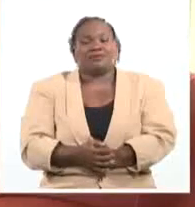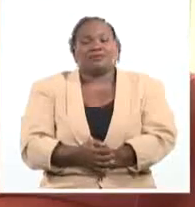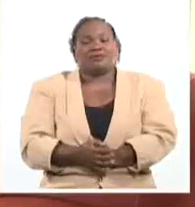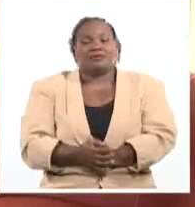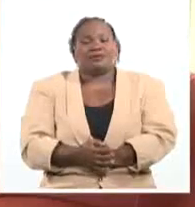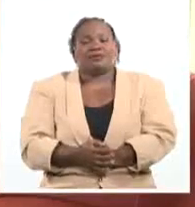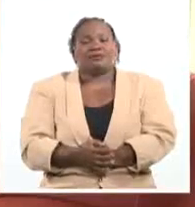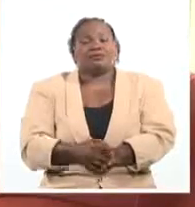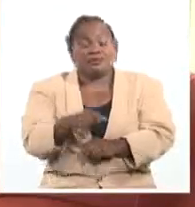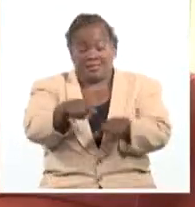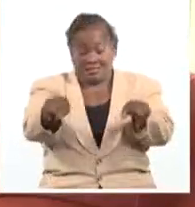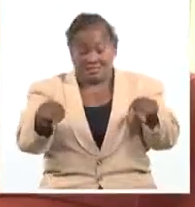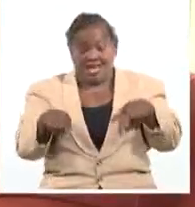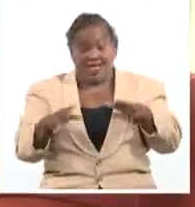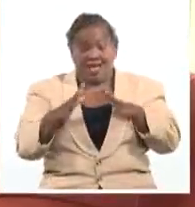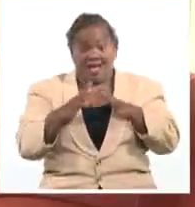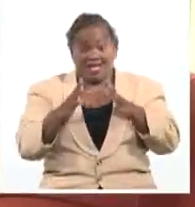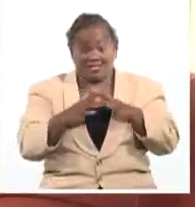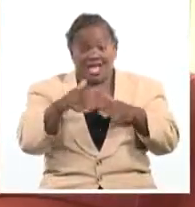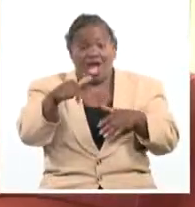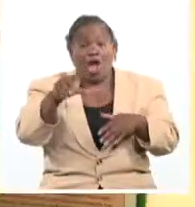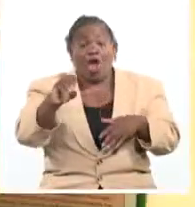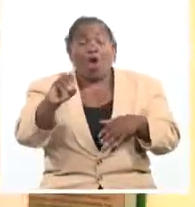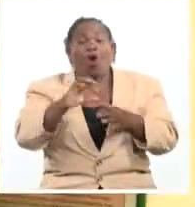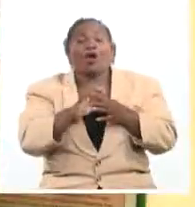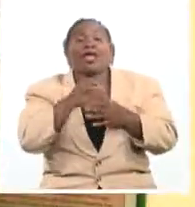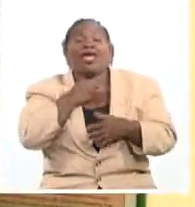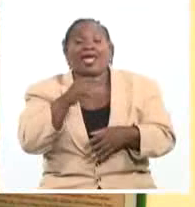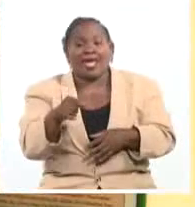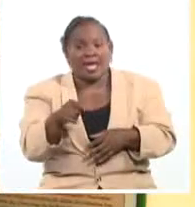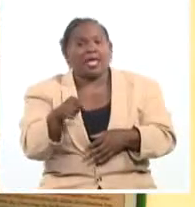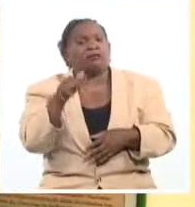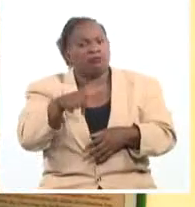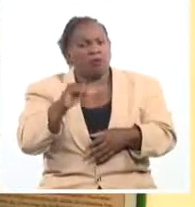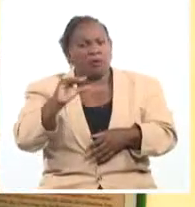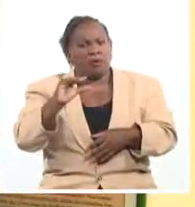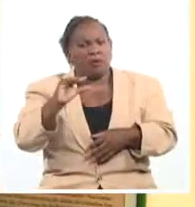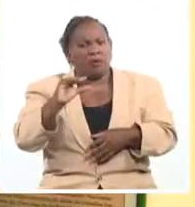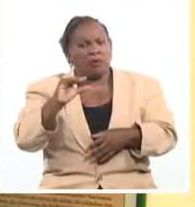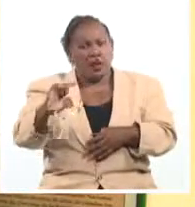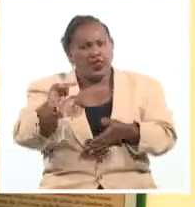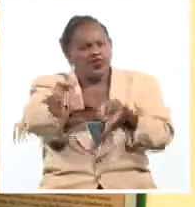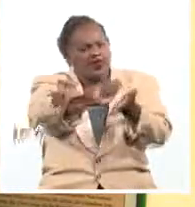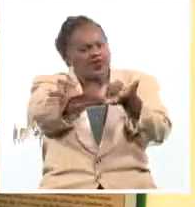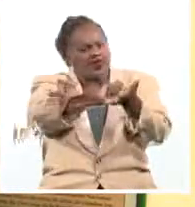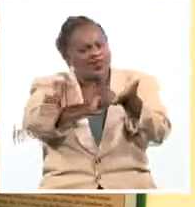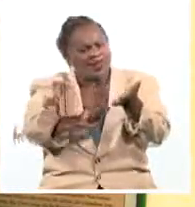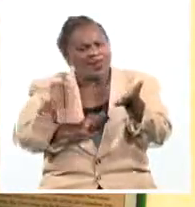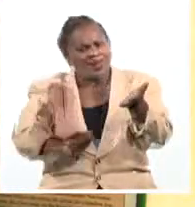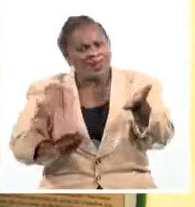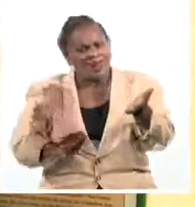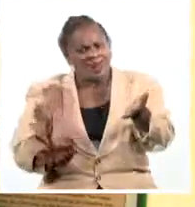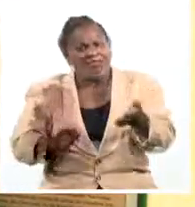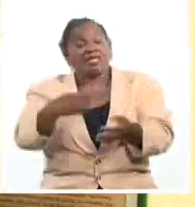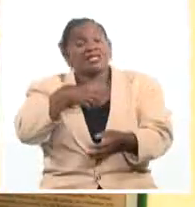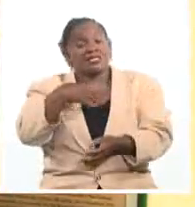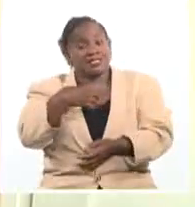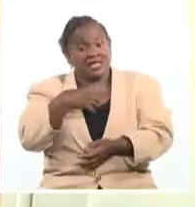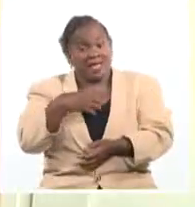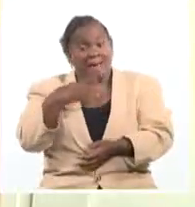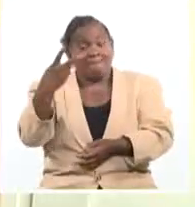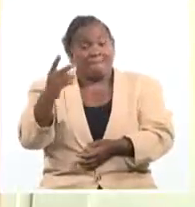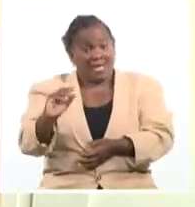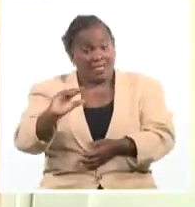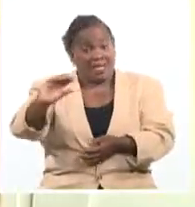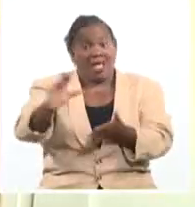En la sala de su casa, Jorge Lescano Pérez dedica la jubilación a escribir. Ya tiene más de una veintena de